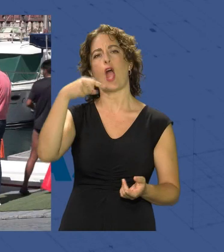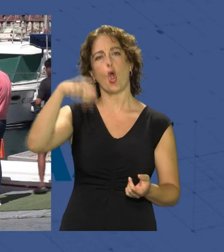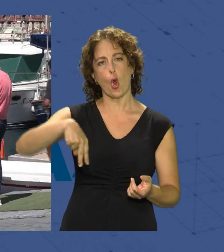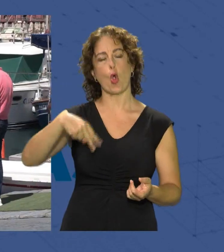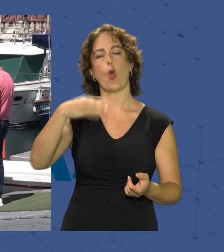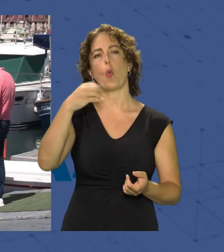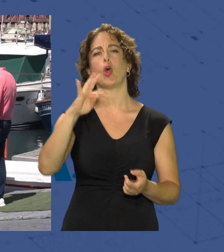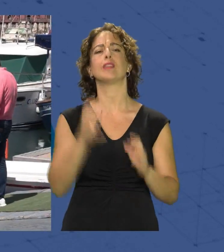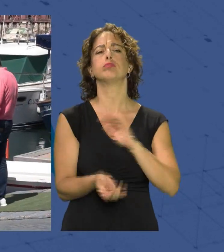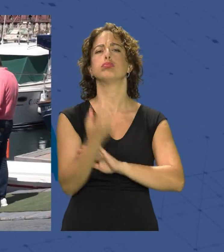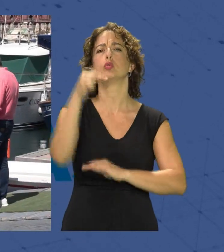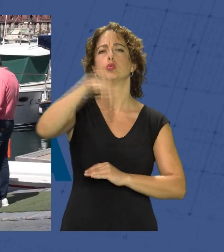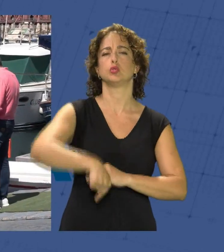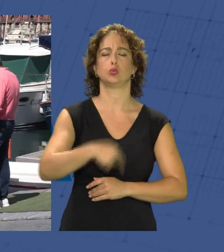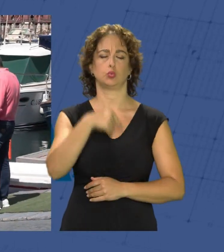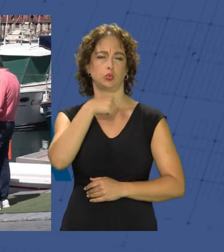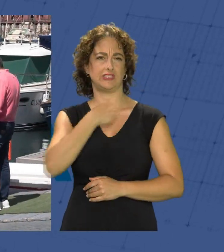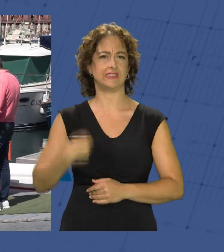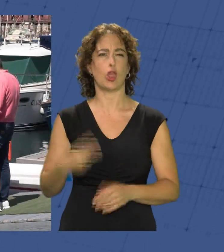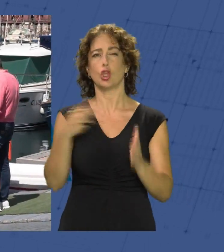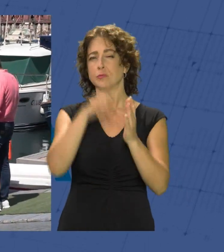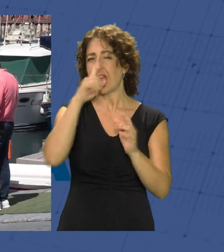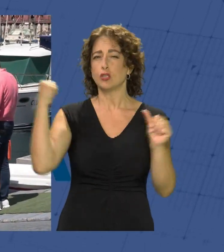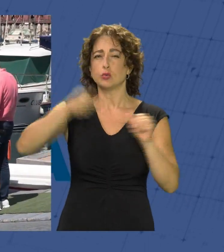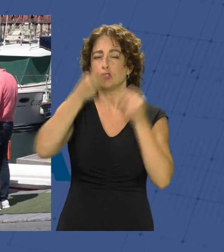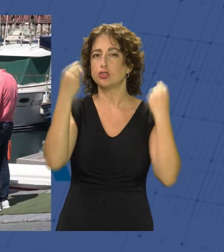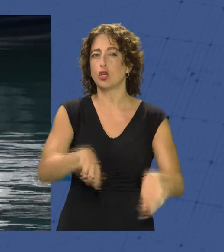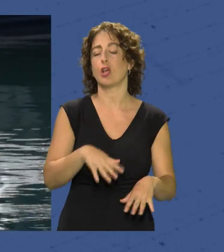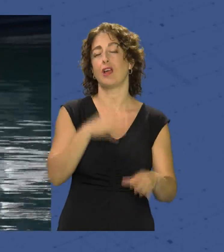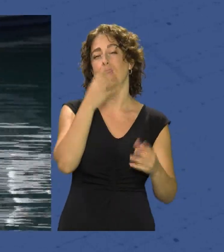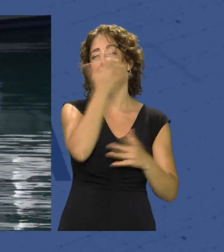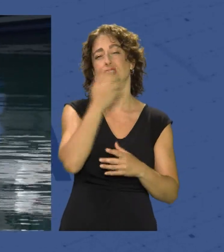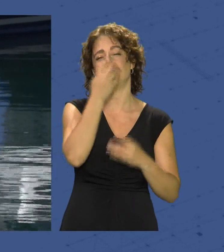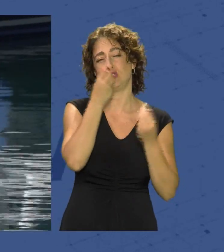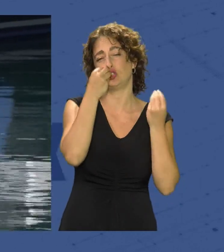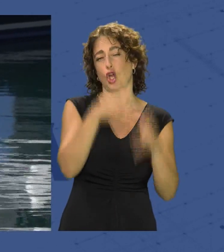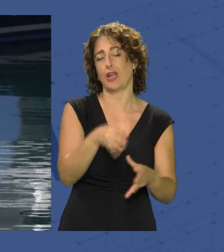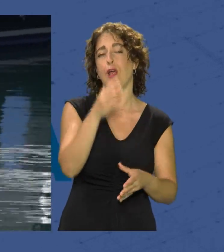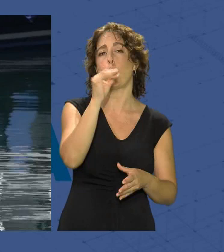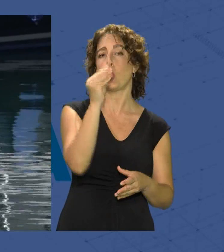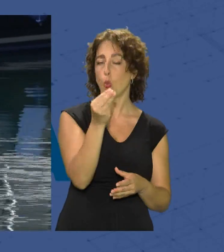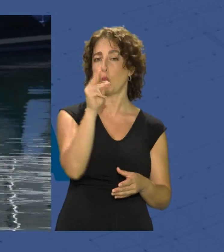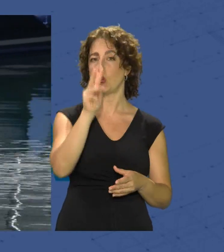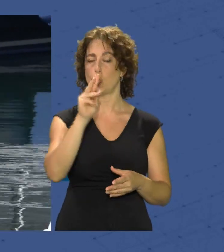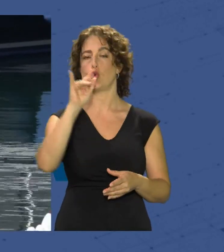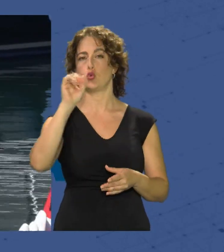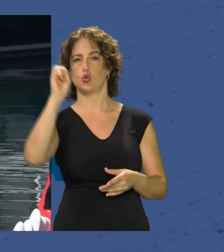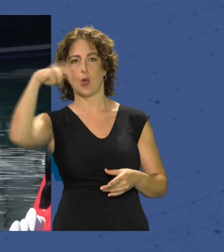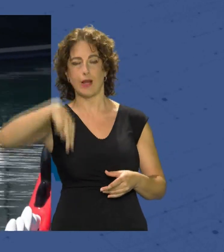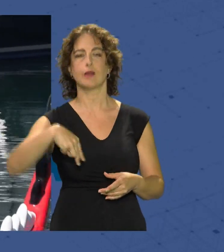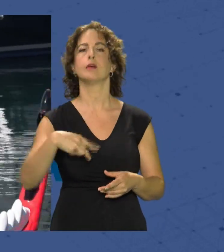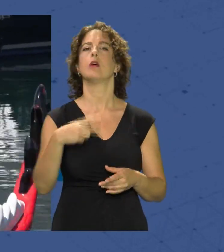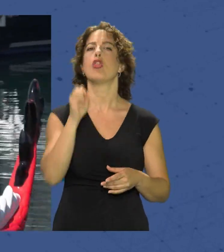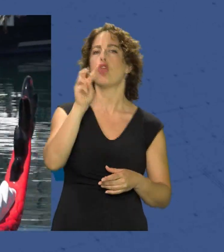originó en el sur de China sus más de 2.000 años de historia se asocian a la leyenda de Ku Yuan el Dragon Boat es una carrera de embarcaciones en las que participan